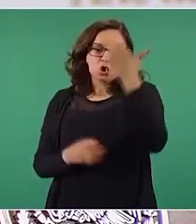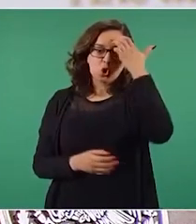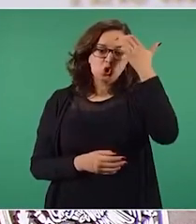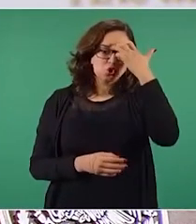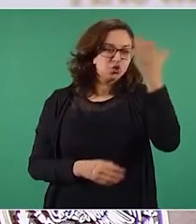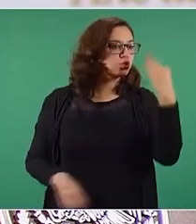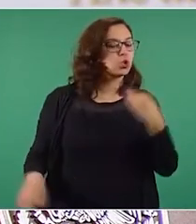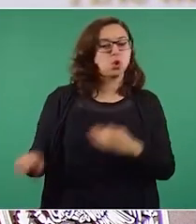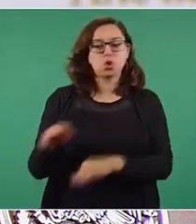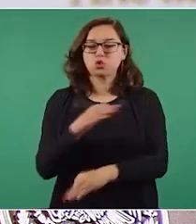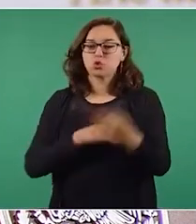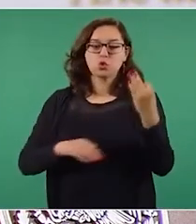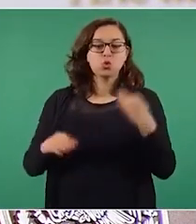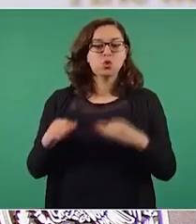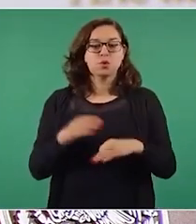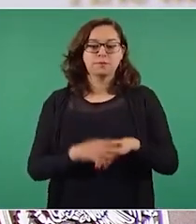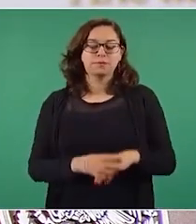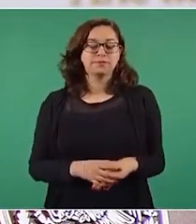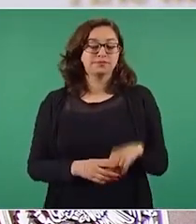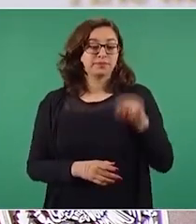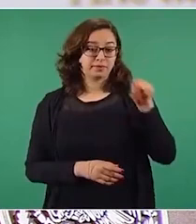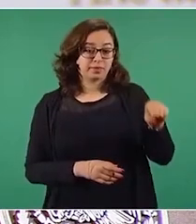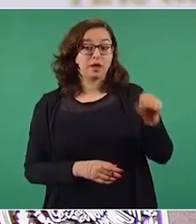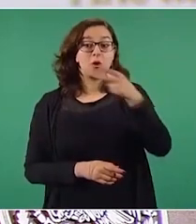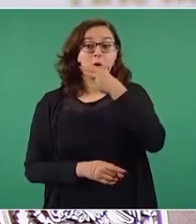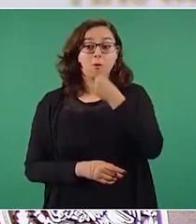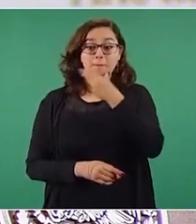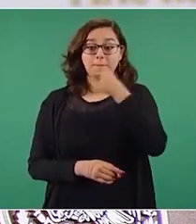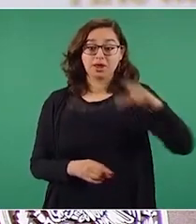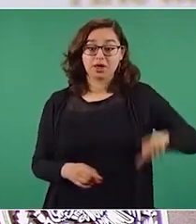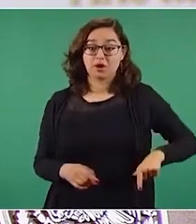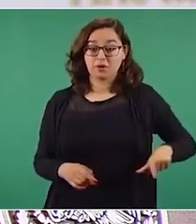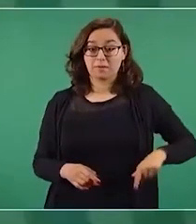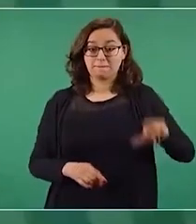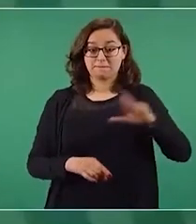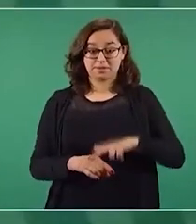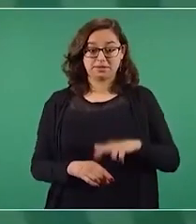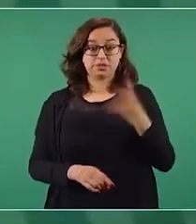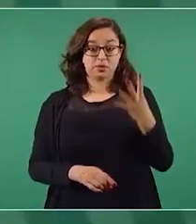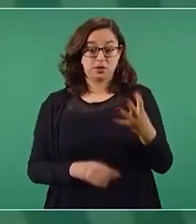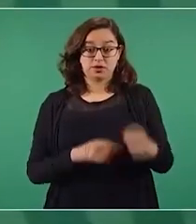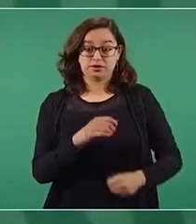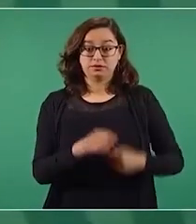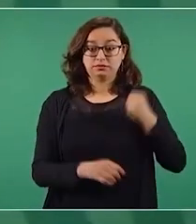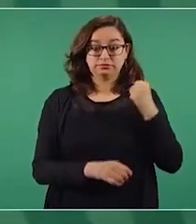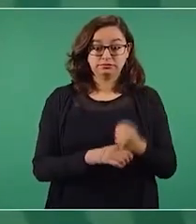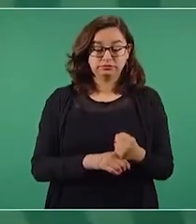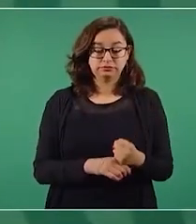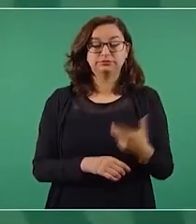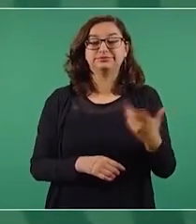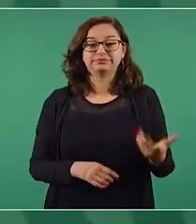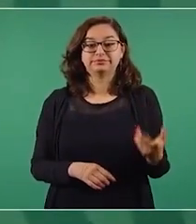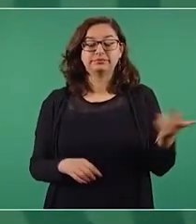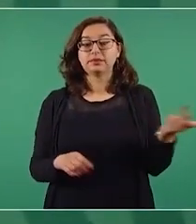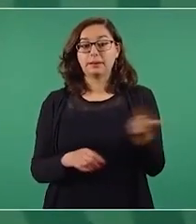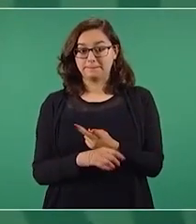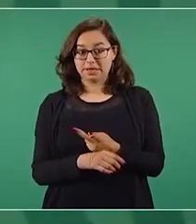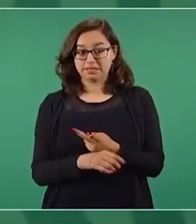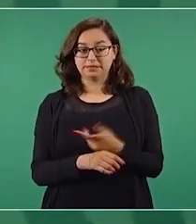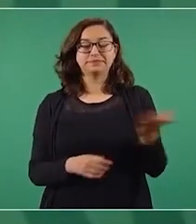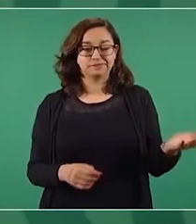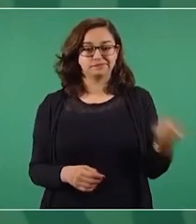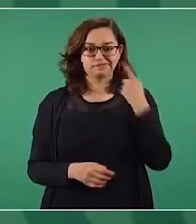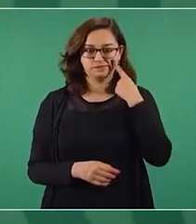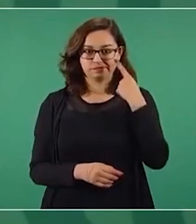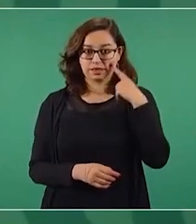y antes era una situación muy difícil de inseguridad en Nayarit,